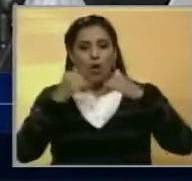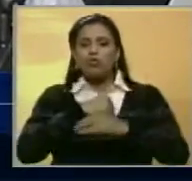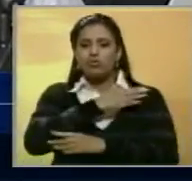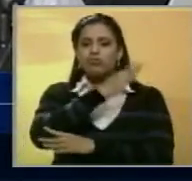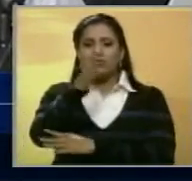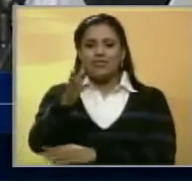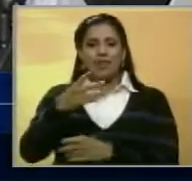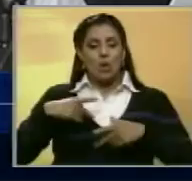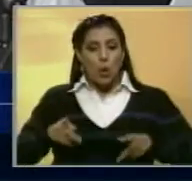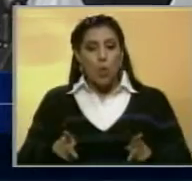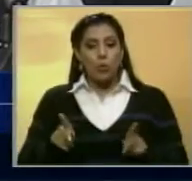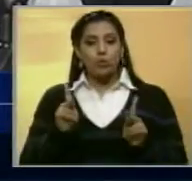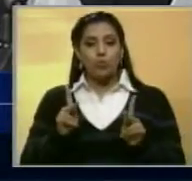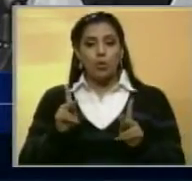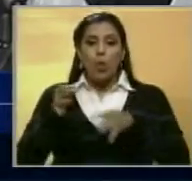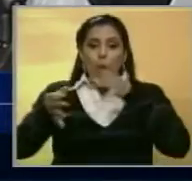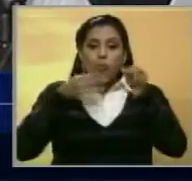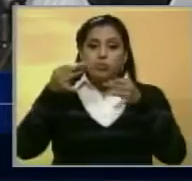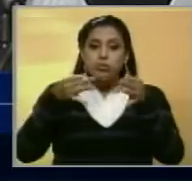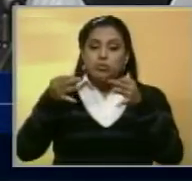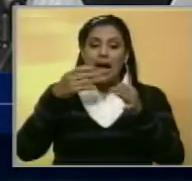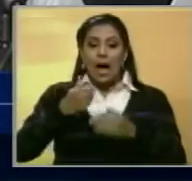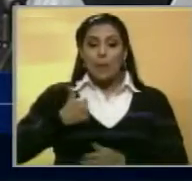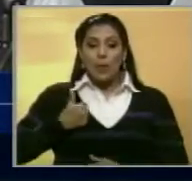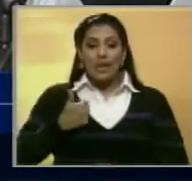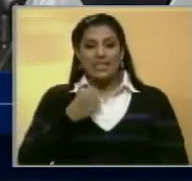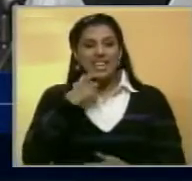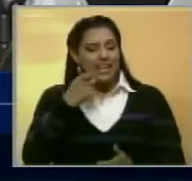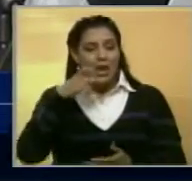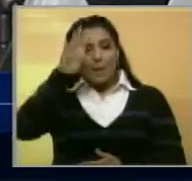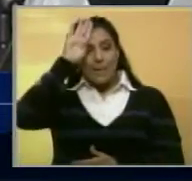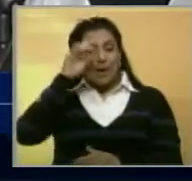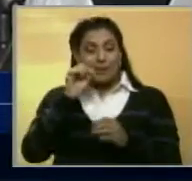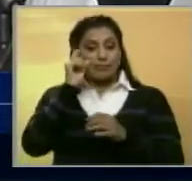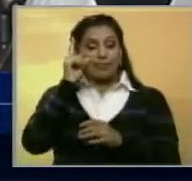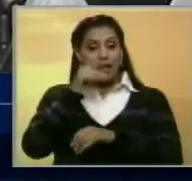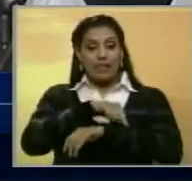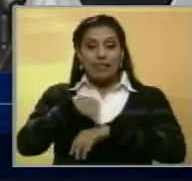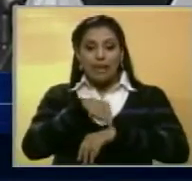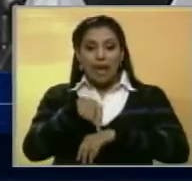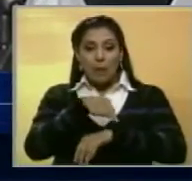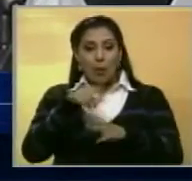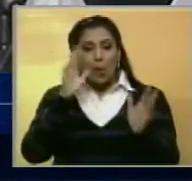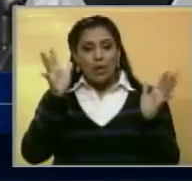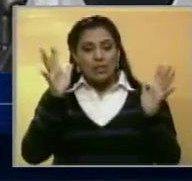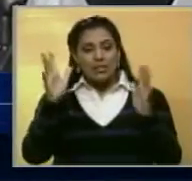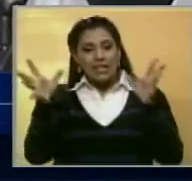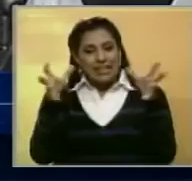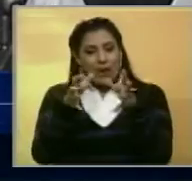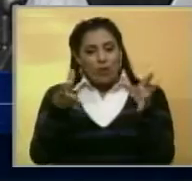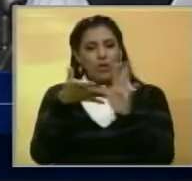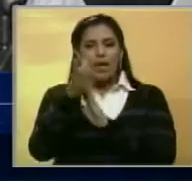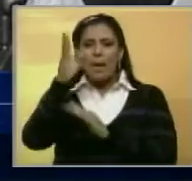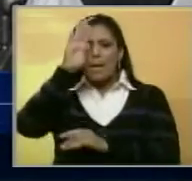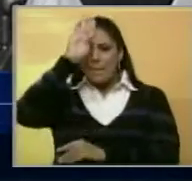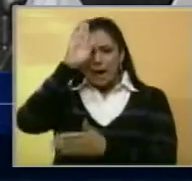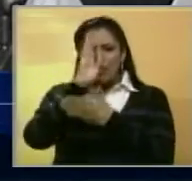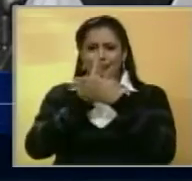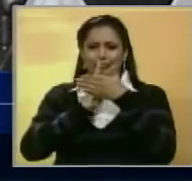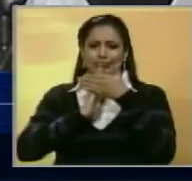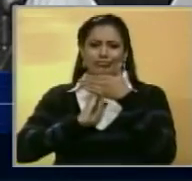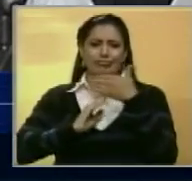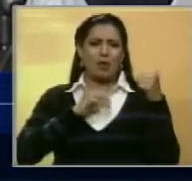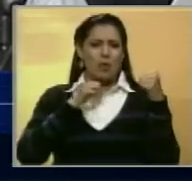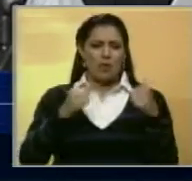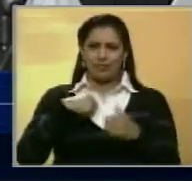oportunidad de hablar un tiempo importante, muy impresionante, la reunión por la humildad de la persona